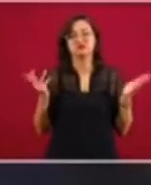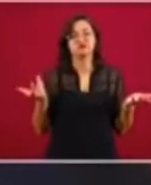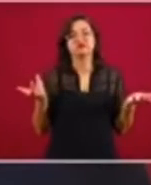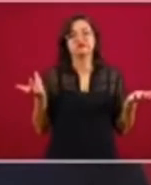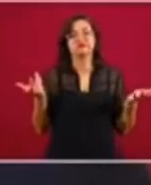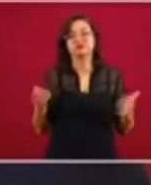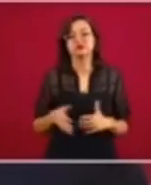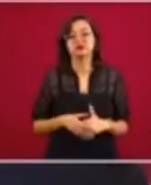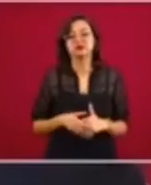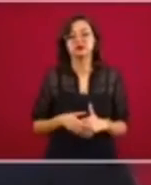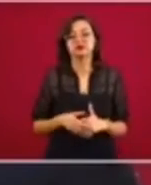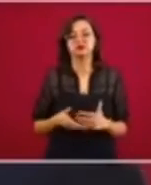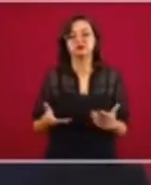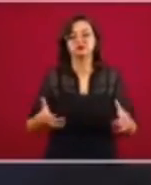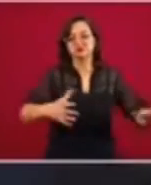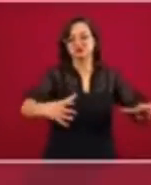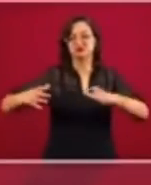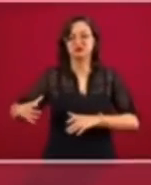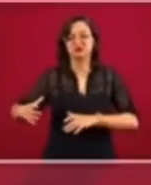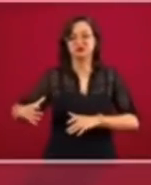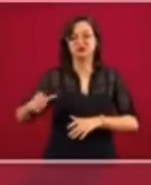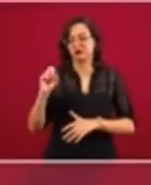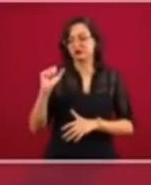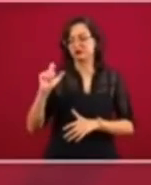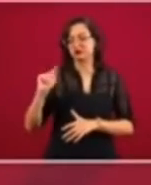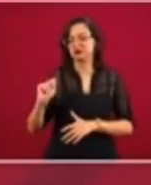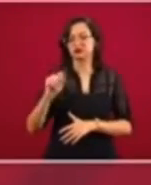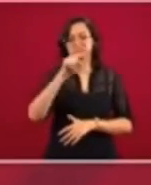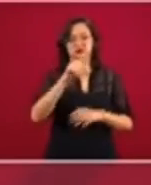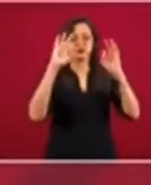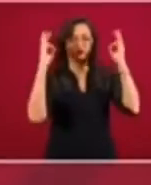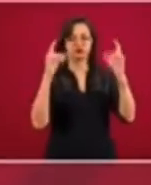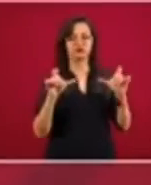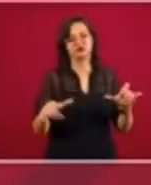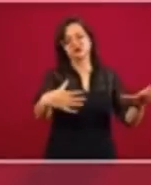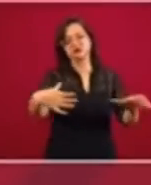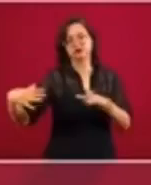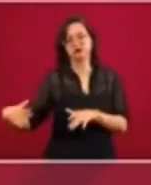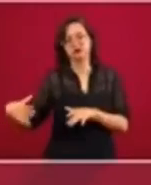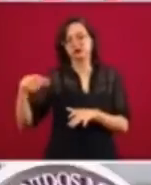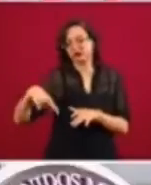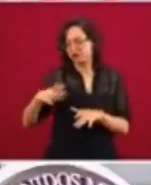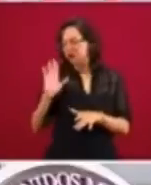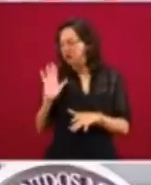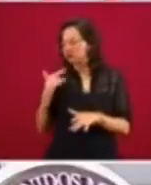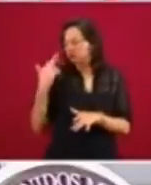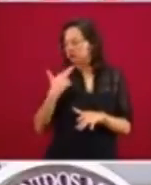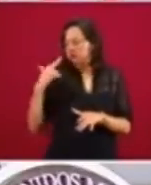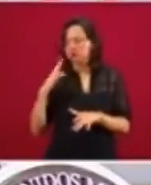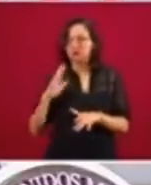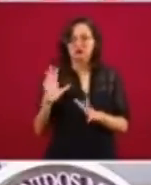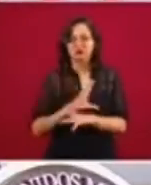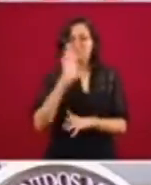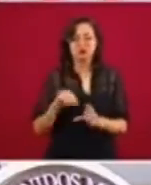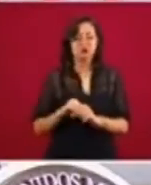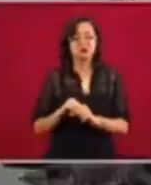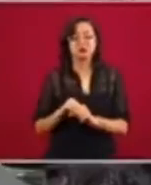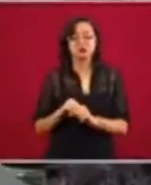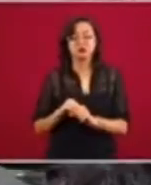confiscación, si se puede llamar así, que hizo el SAT, aduana. Y se les está ayudando en todo, todo lo que se